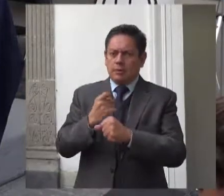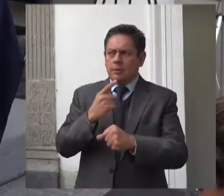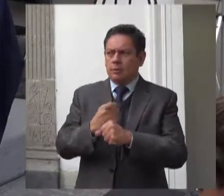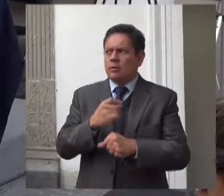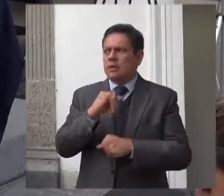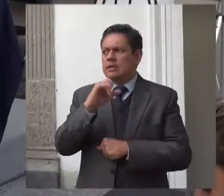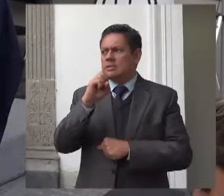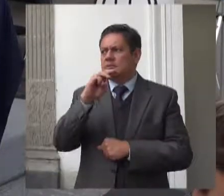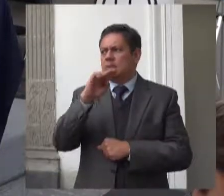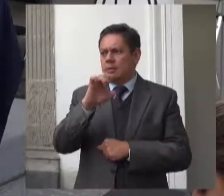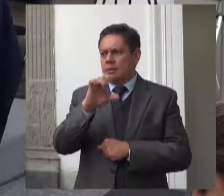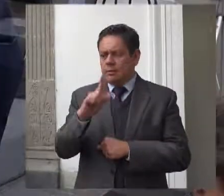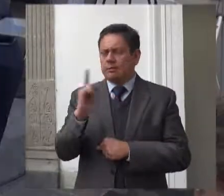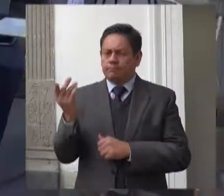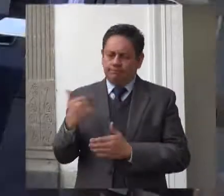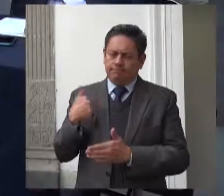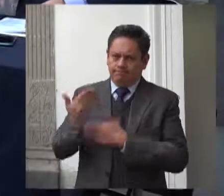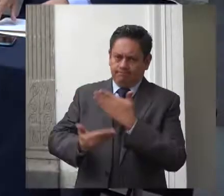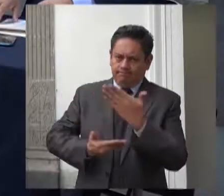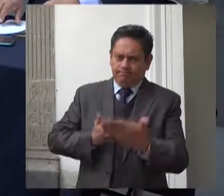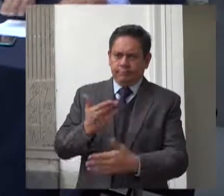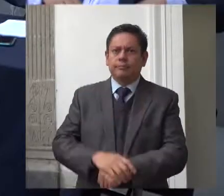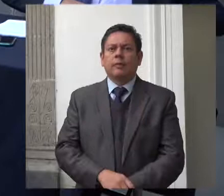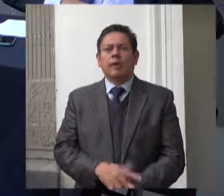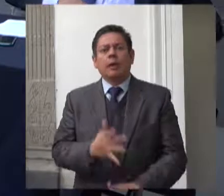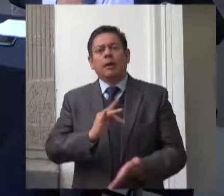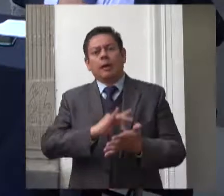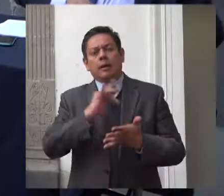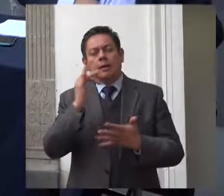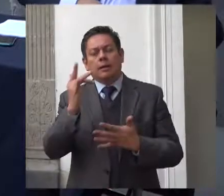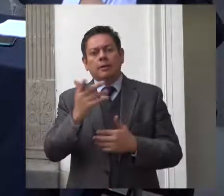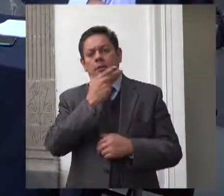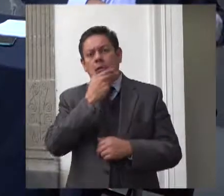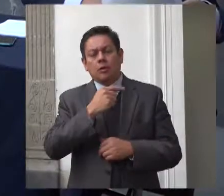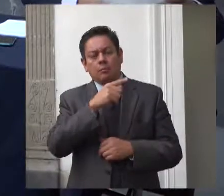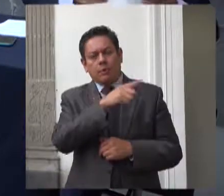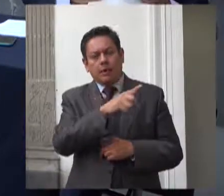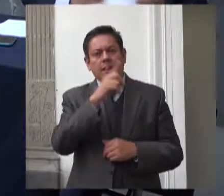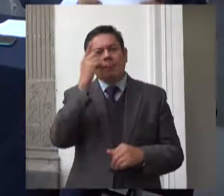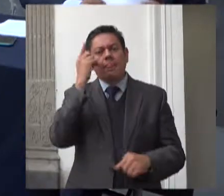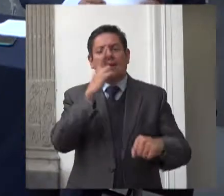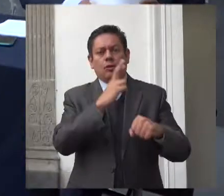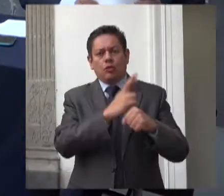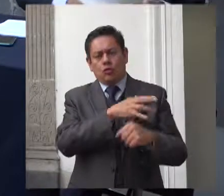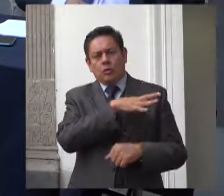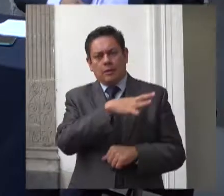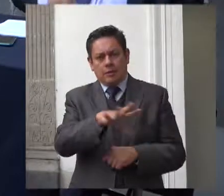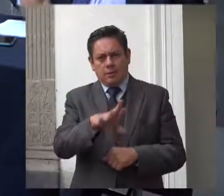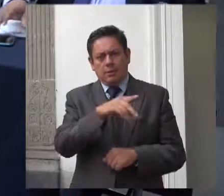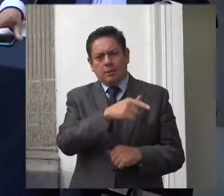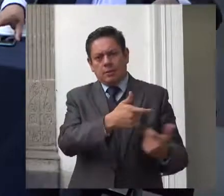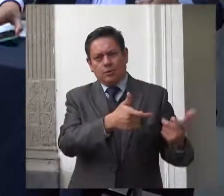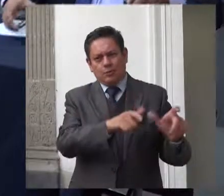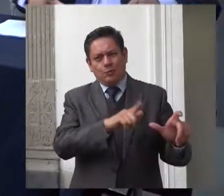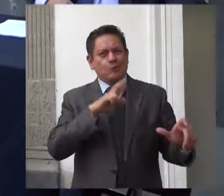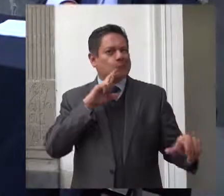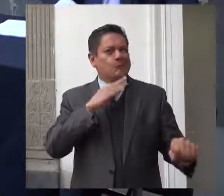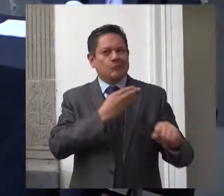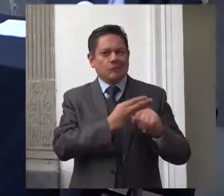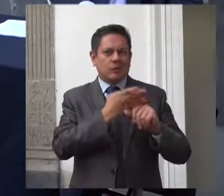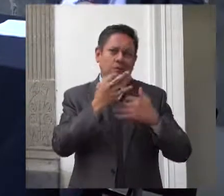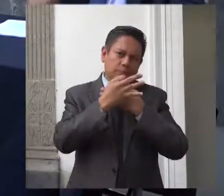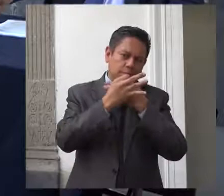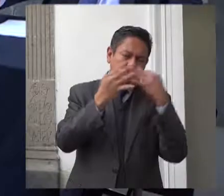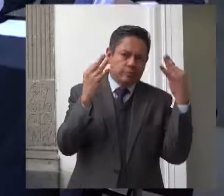Muchas gracias al director general de Comunicación Social de la CNDH. Muy buenos días.